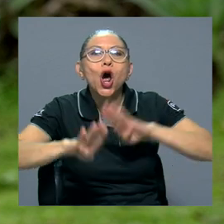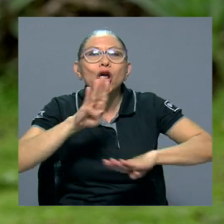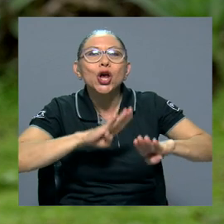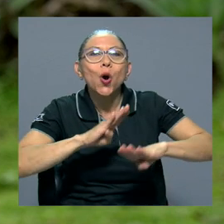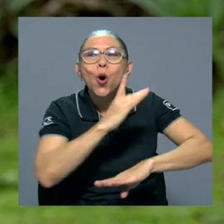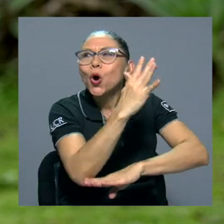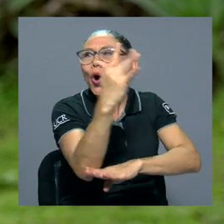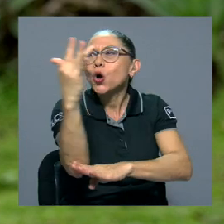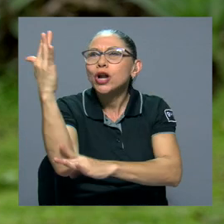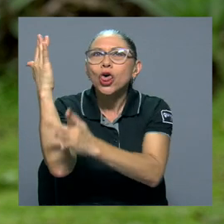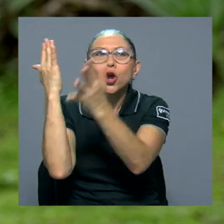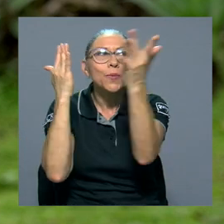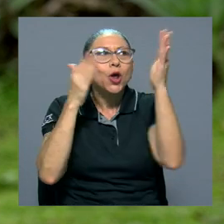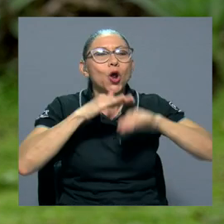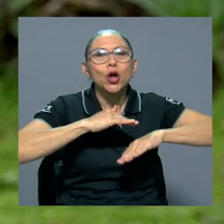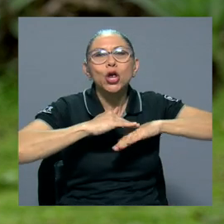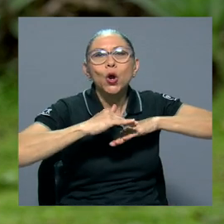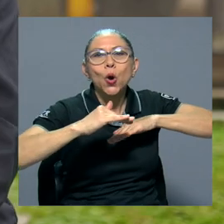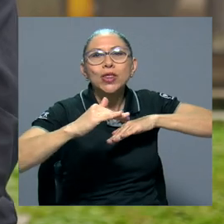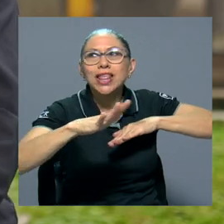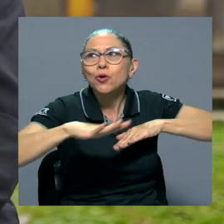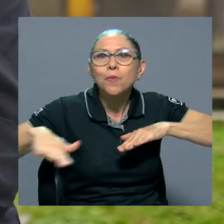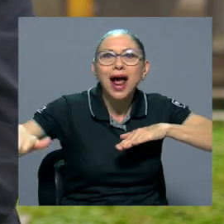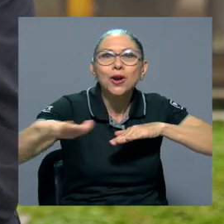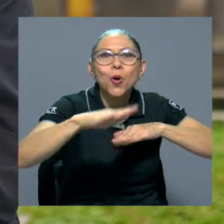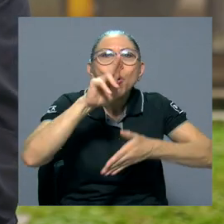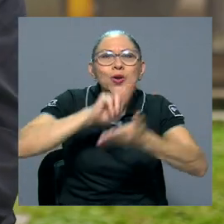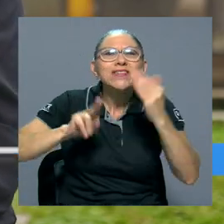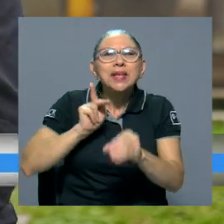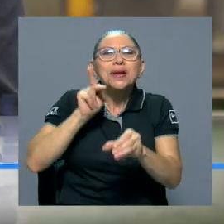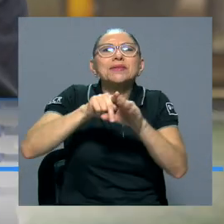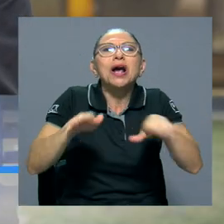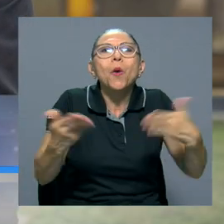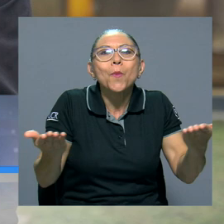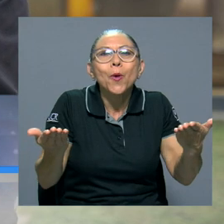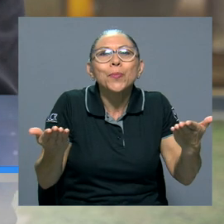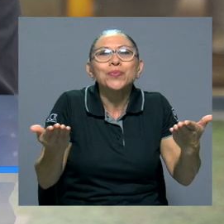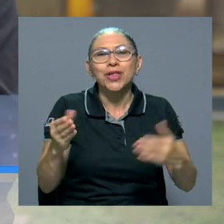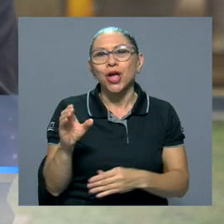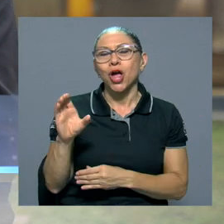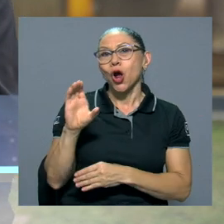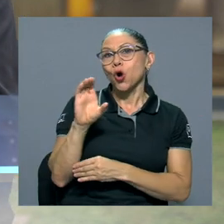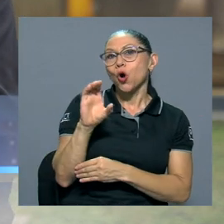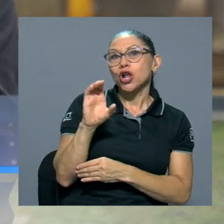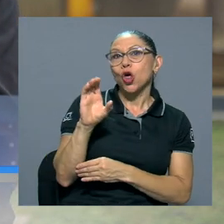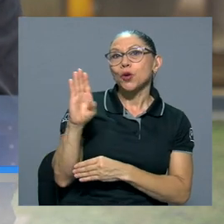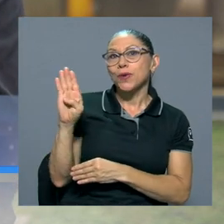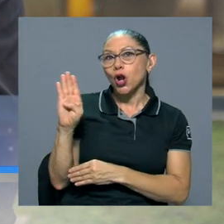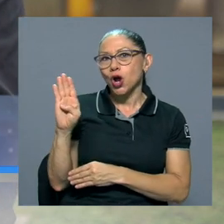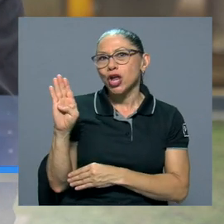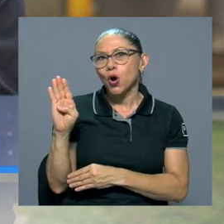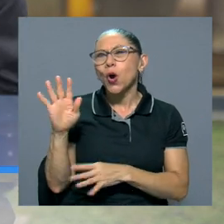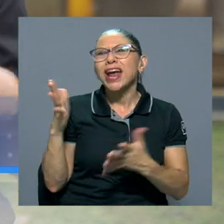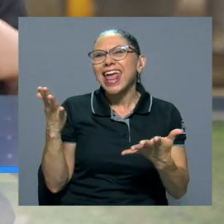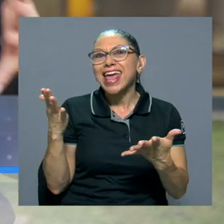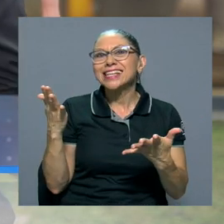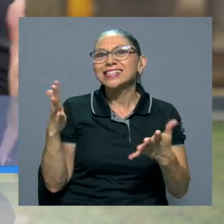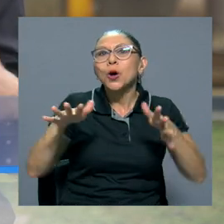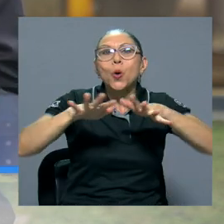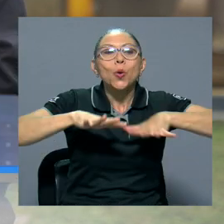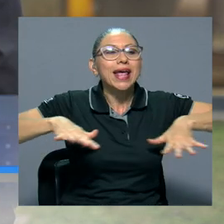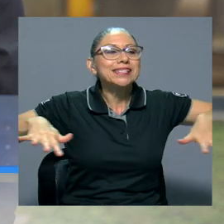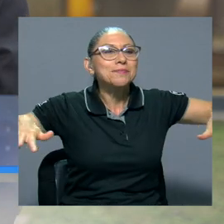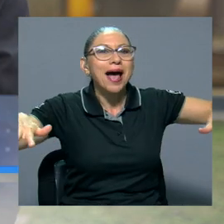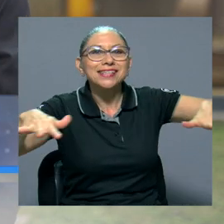Interurbano y cómo participa la universidad? Un Corredor Biológico Interurbano es un espacio definido,